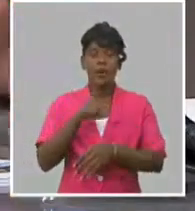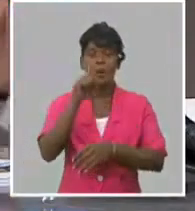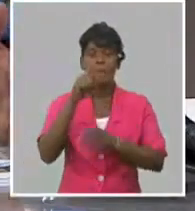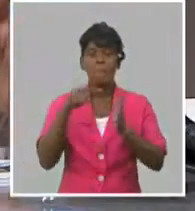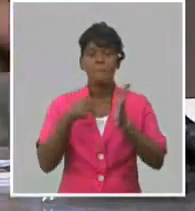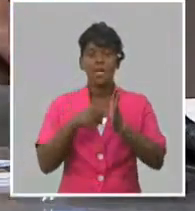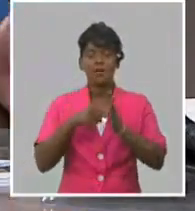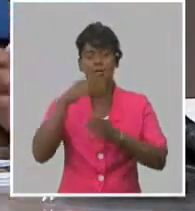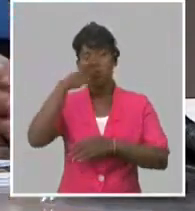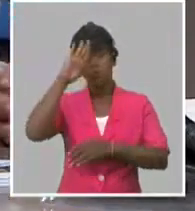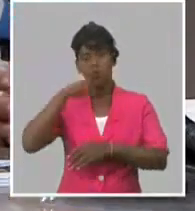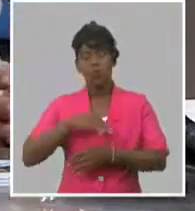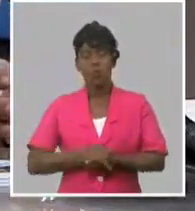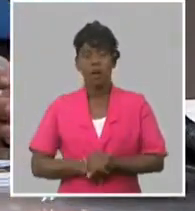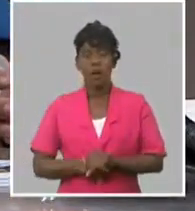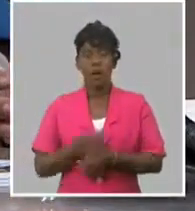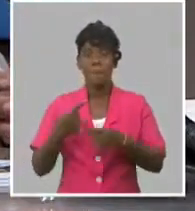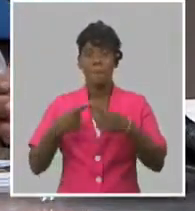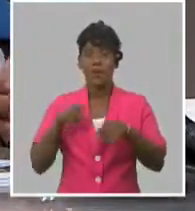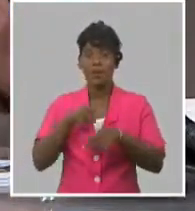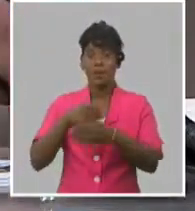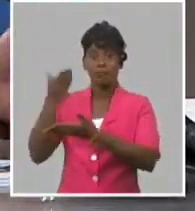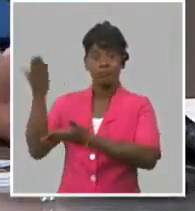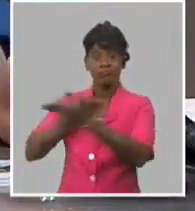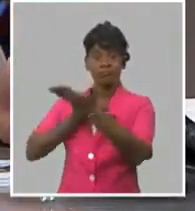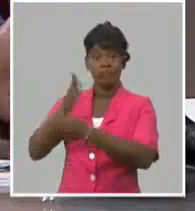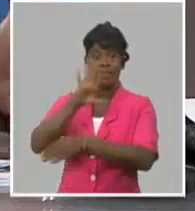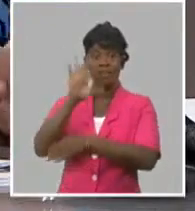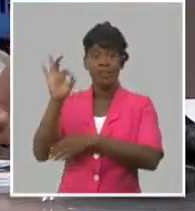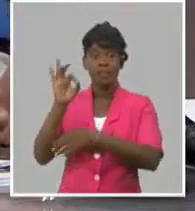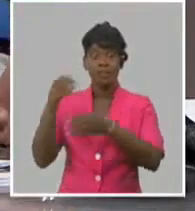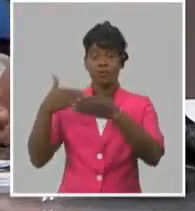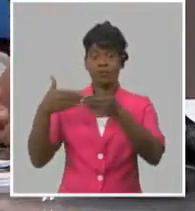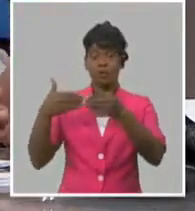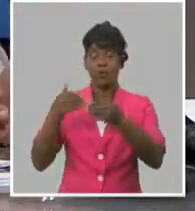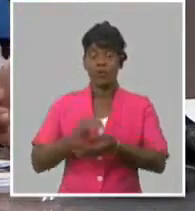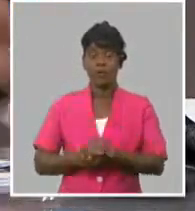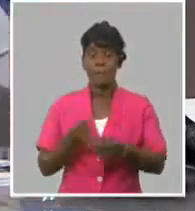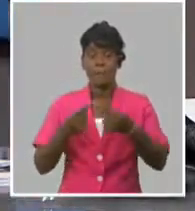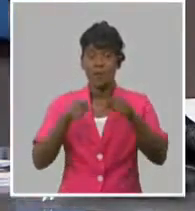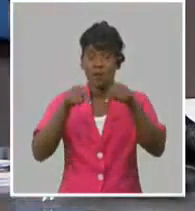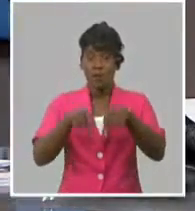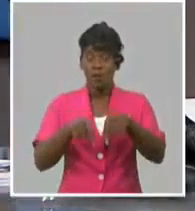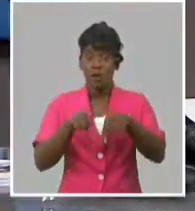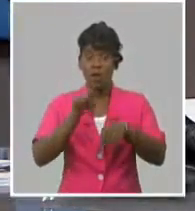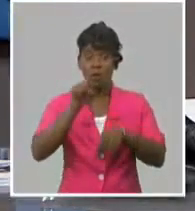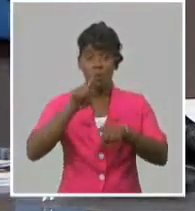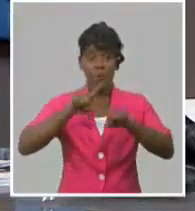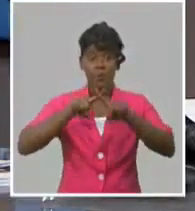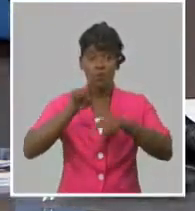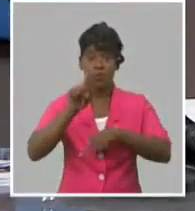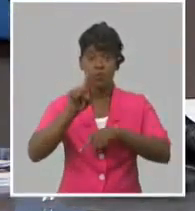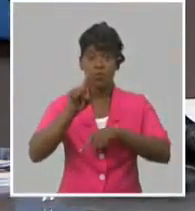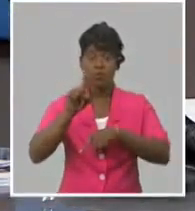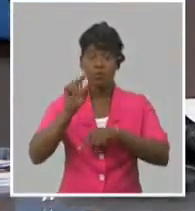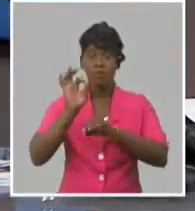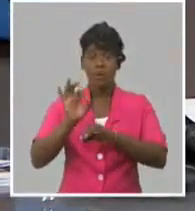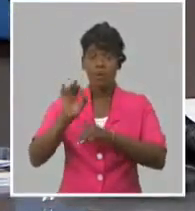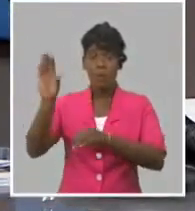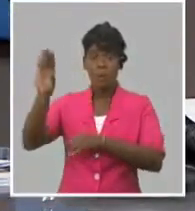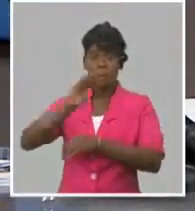Y ella exporta por 500 dólares. Como el tipo de cambio es uno, entonces recibe 500 pesos.